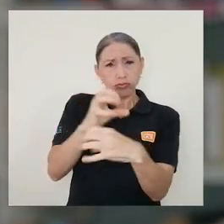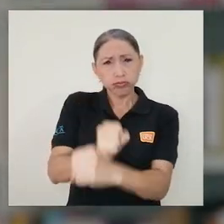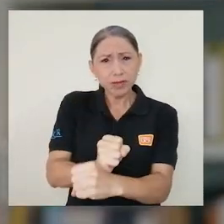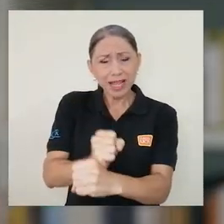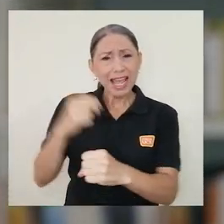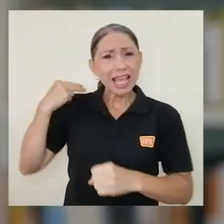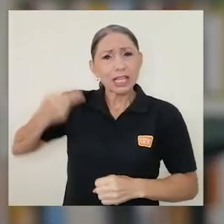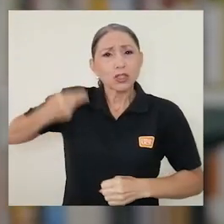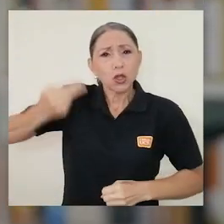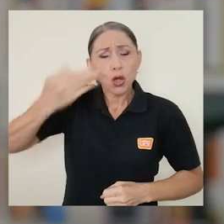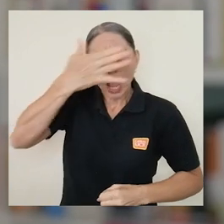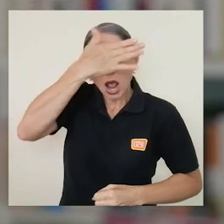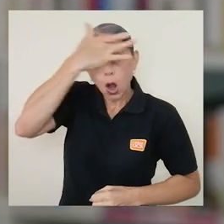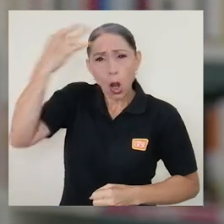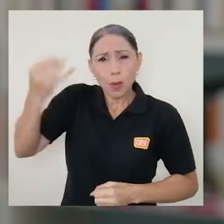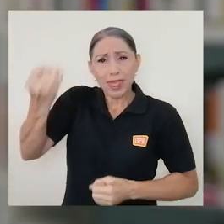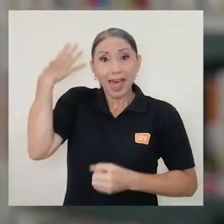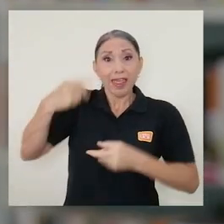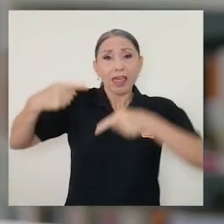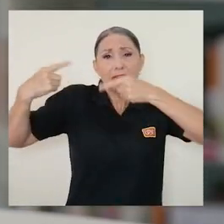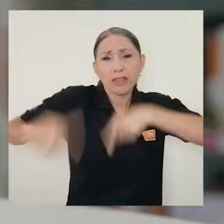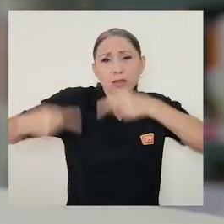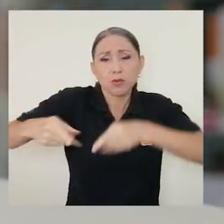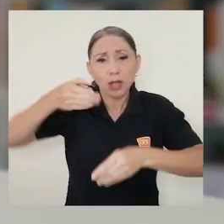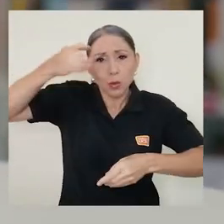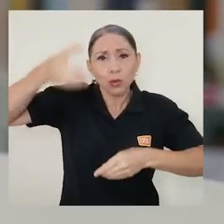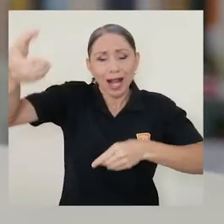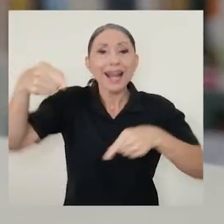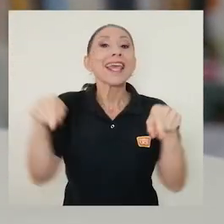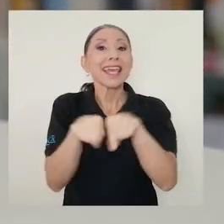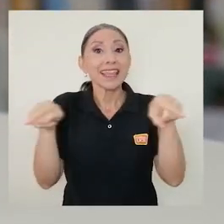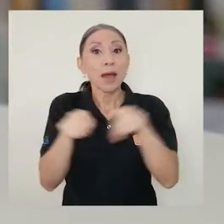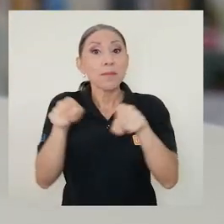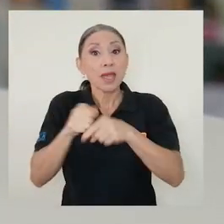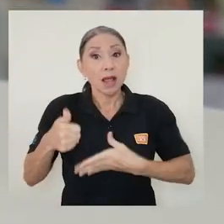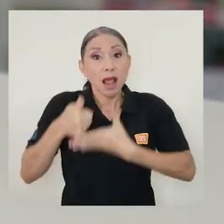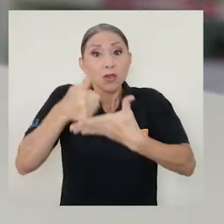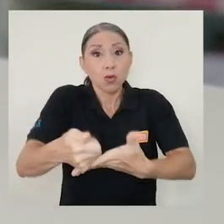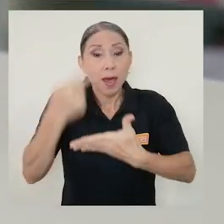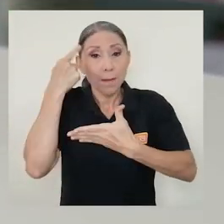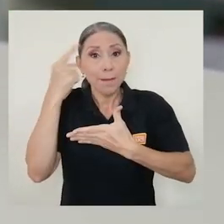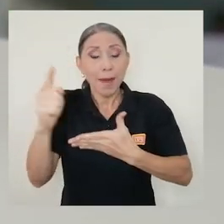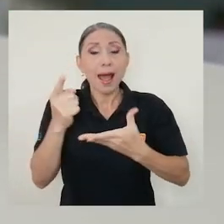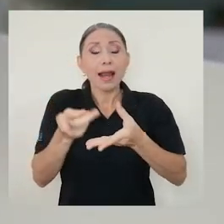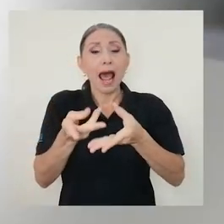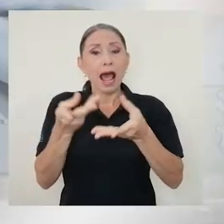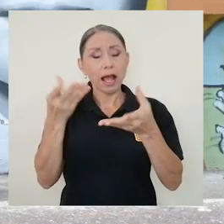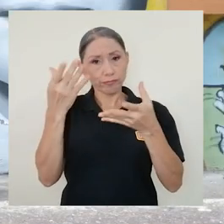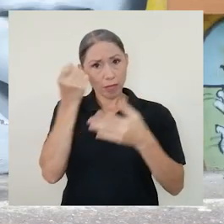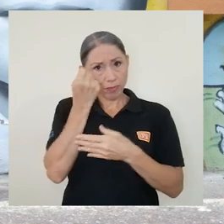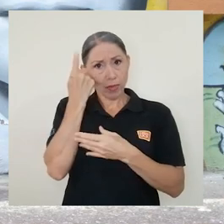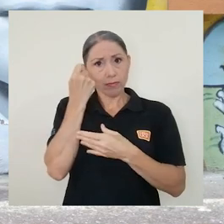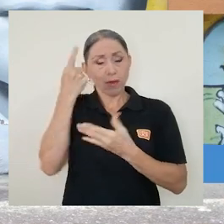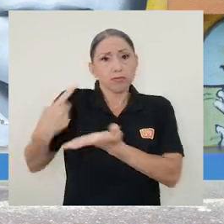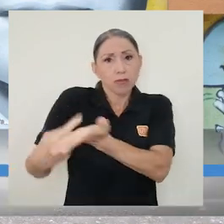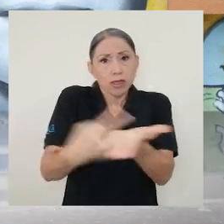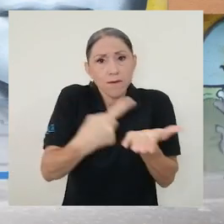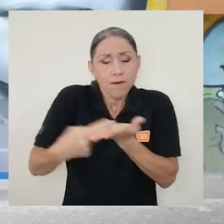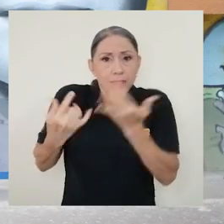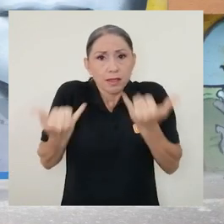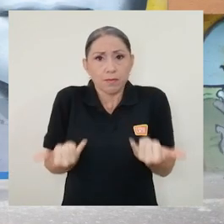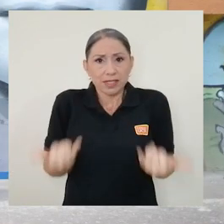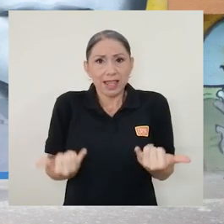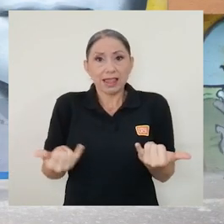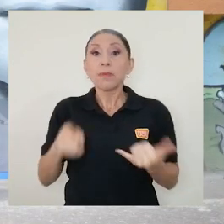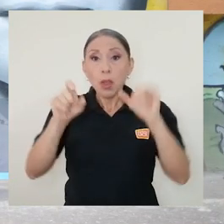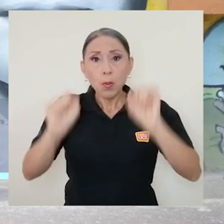olvidada de esa disputa cultural y también contribuye a iluminar los debates del presente. Este libro está